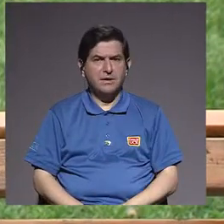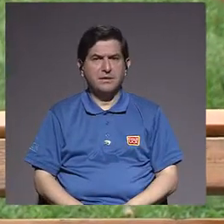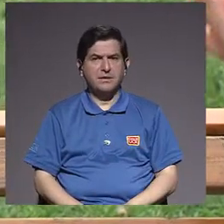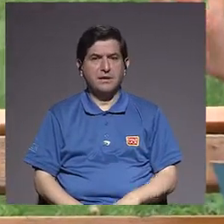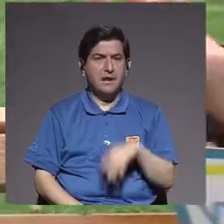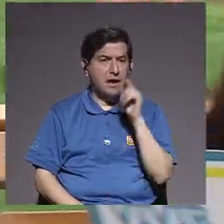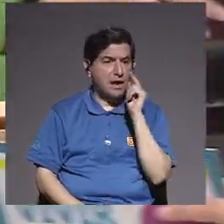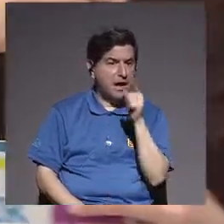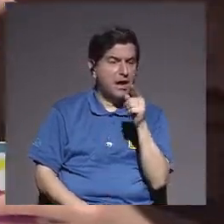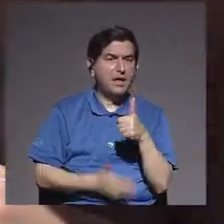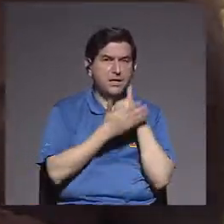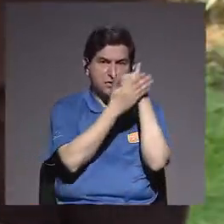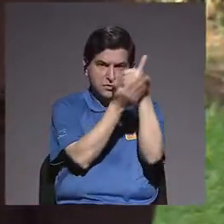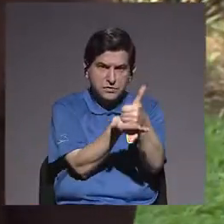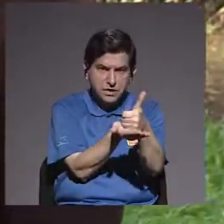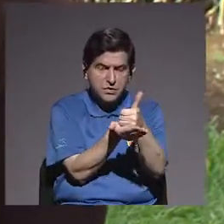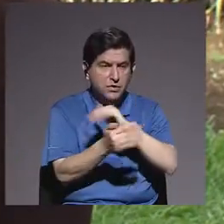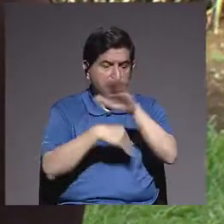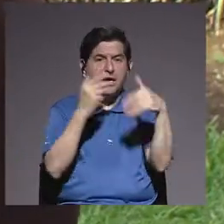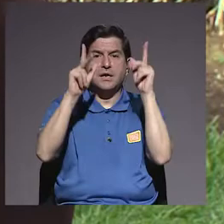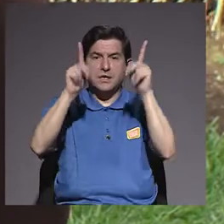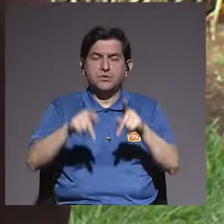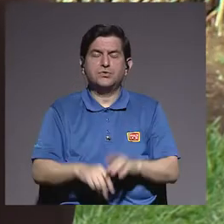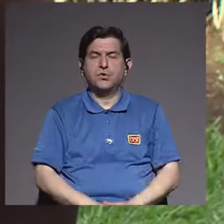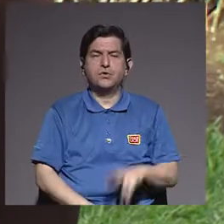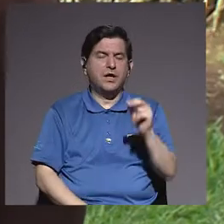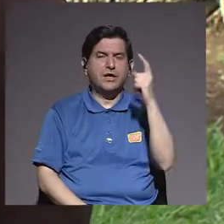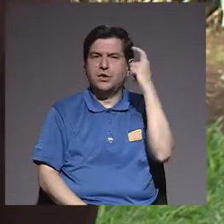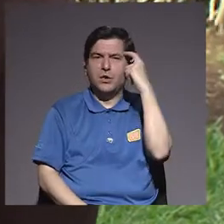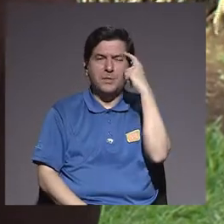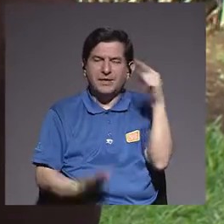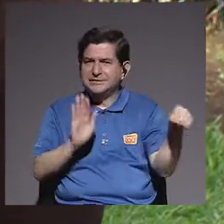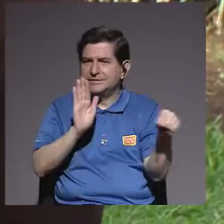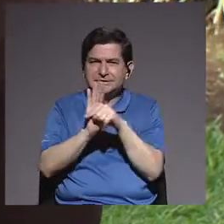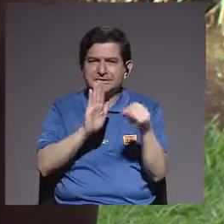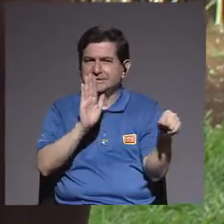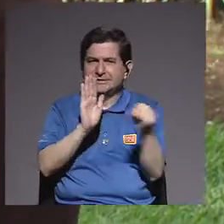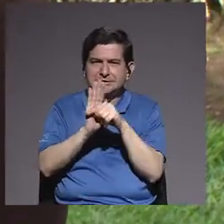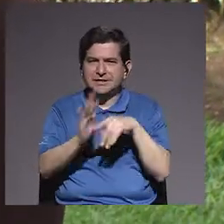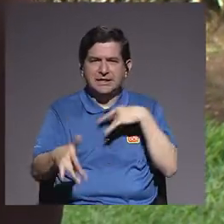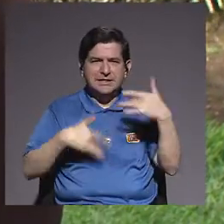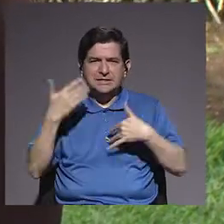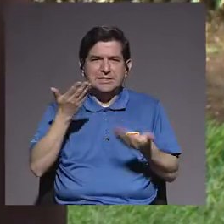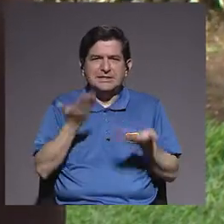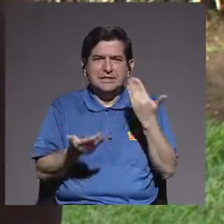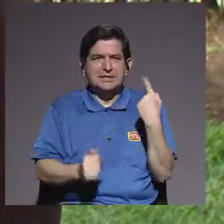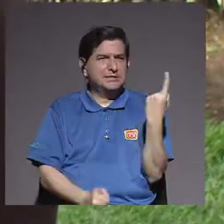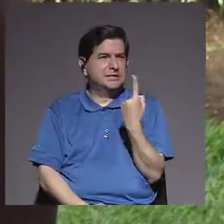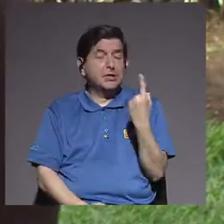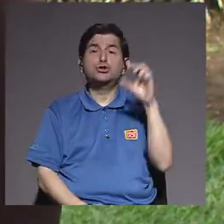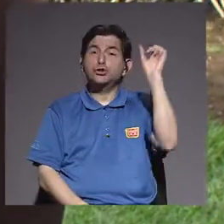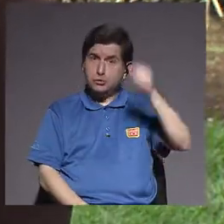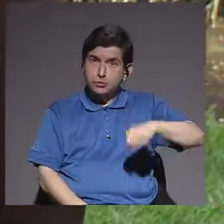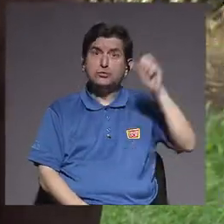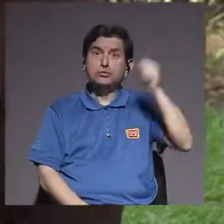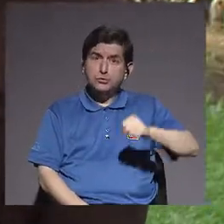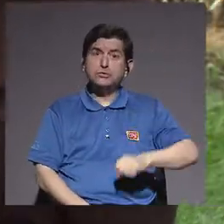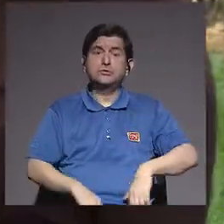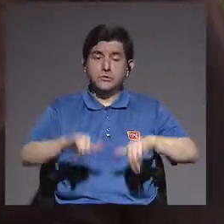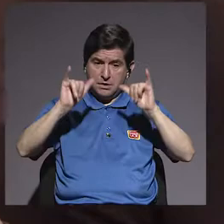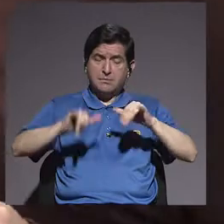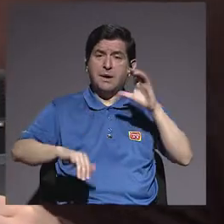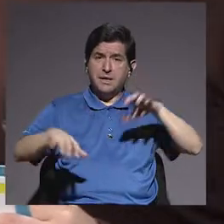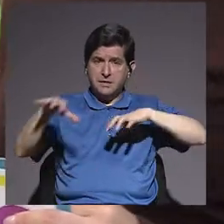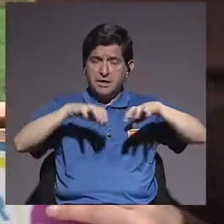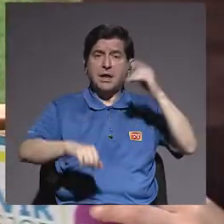los mantendría a ellos y bueno, a cualquier persona lejos de pensamientos negativos que los puedan hacer sentirse más solos. Sí, y mantener